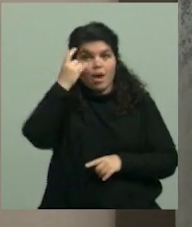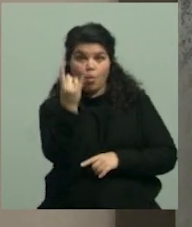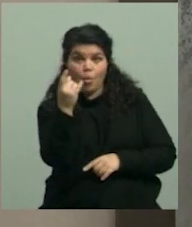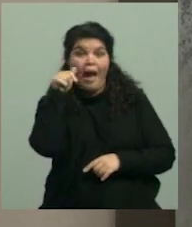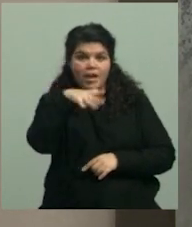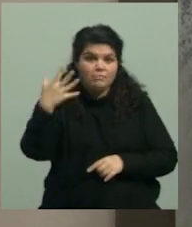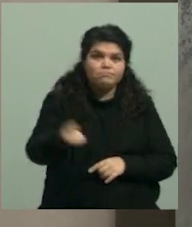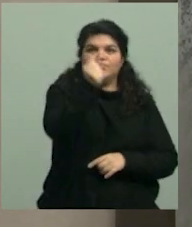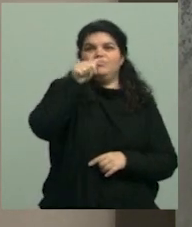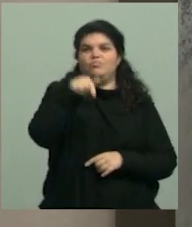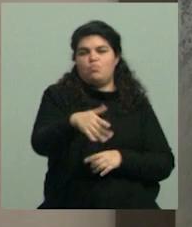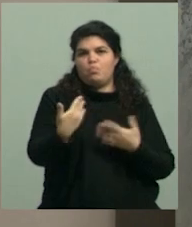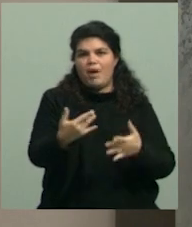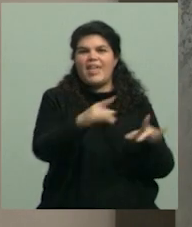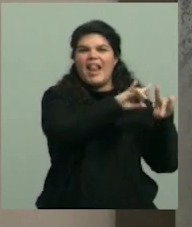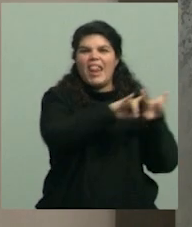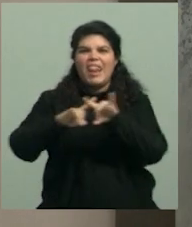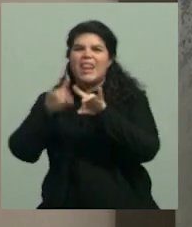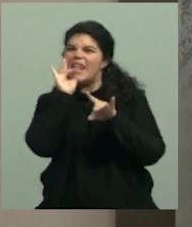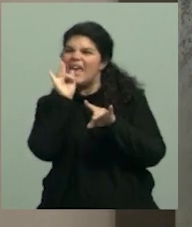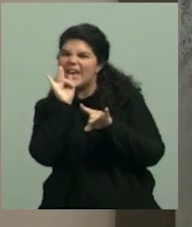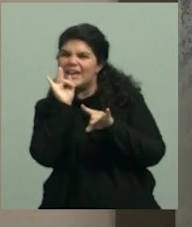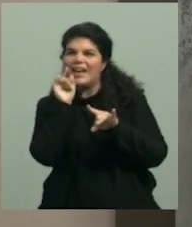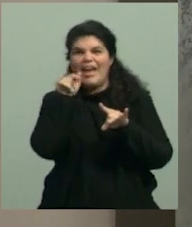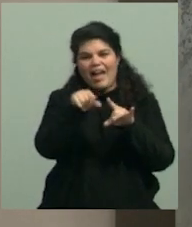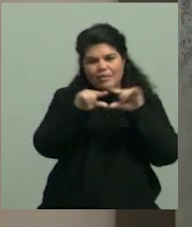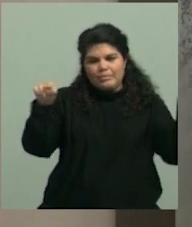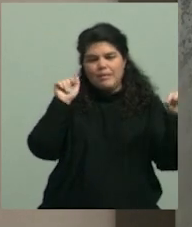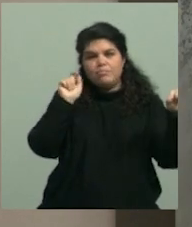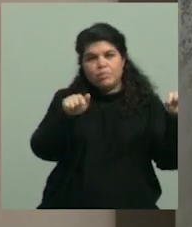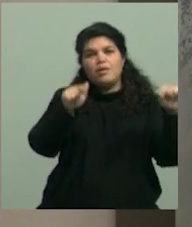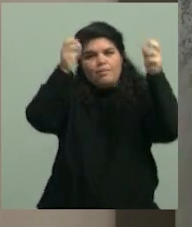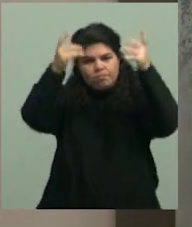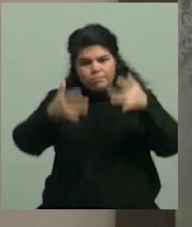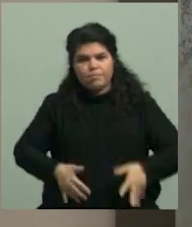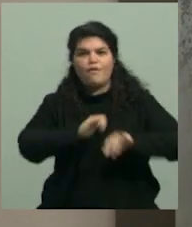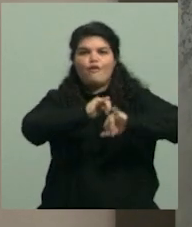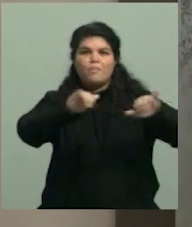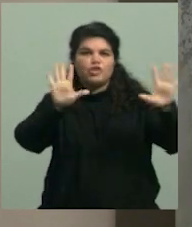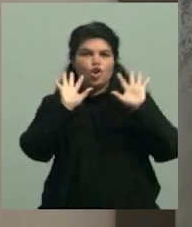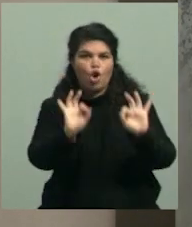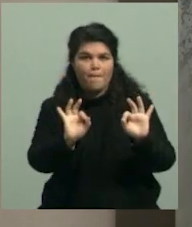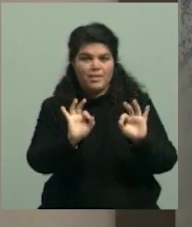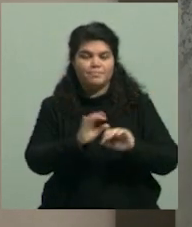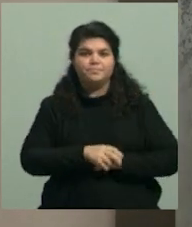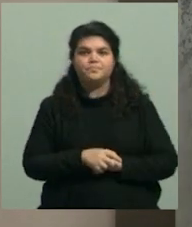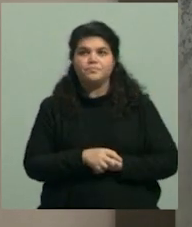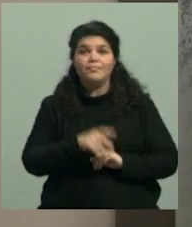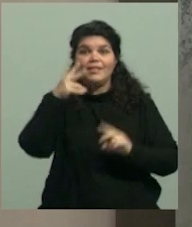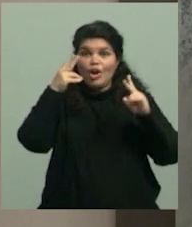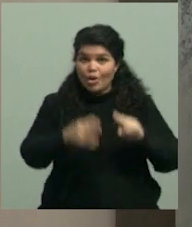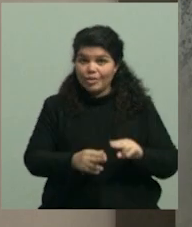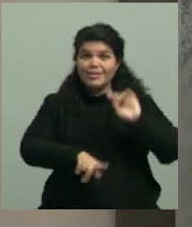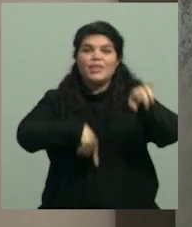el link que los va a llevar, los va a direccionar a encontrar toda la información. Nos vamos a una pausa